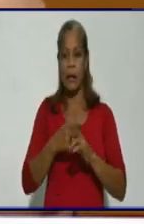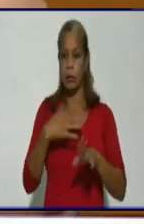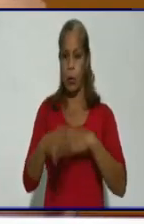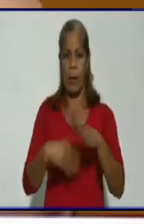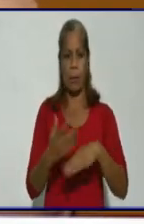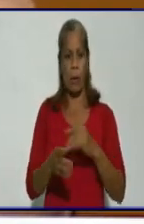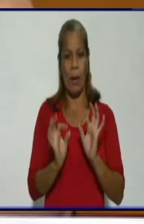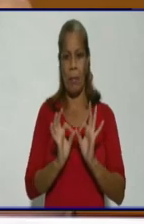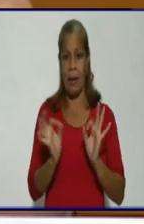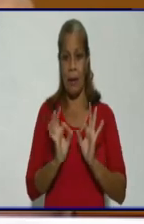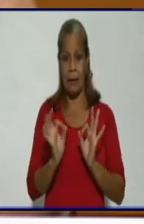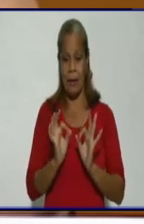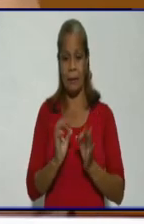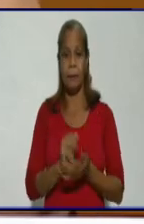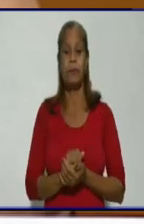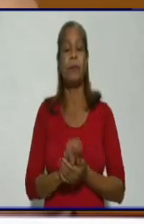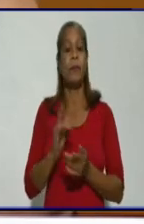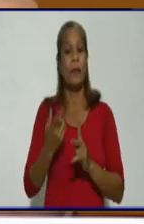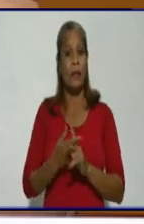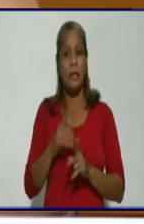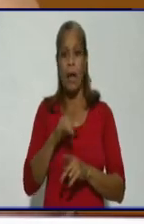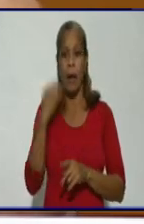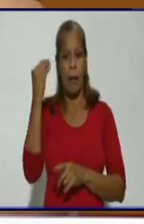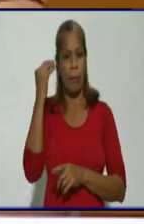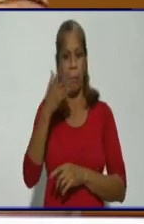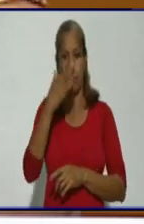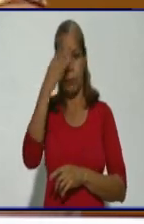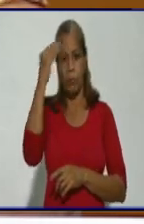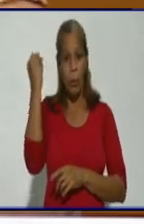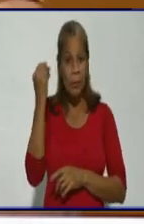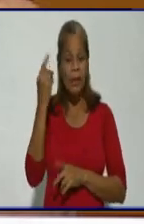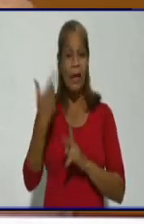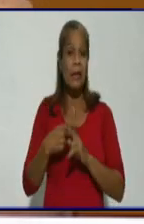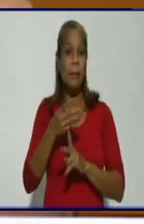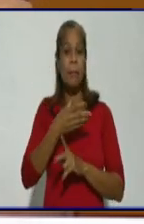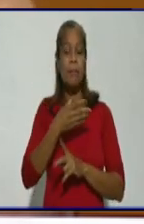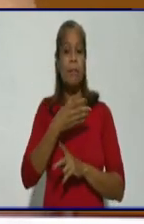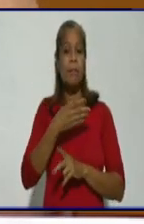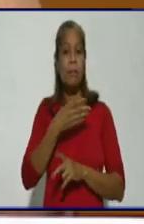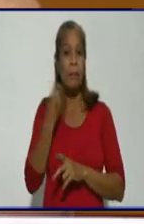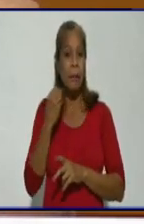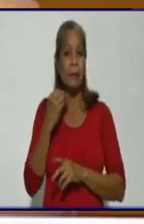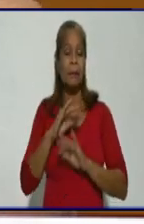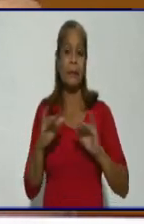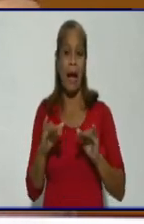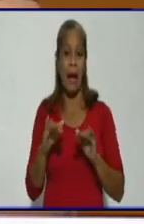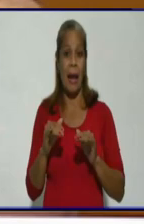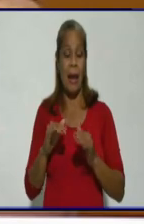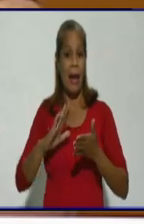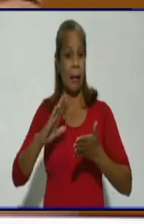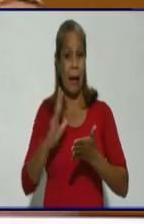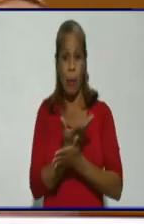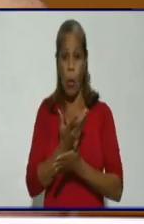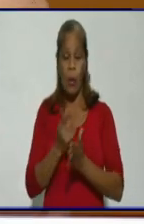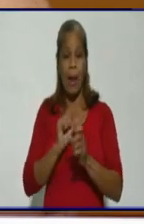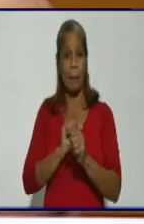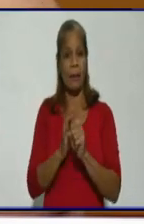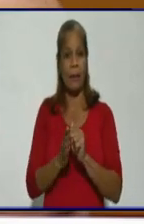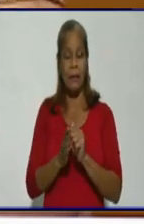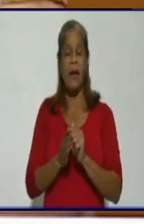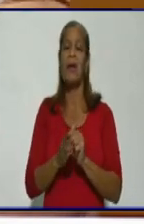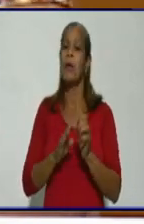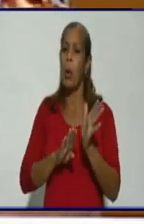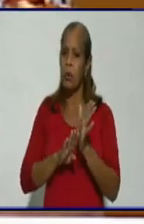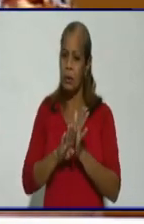resuelta, el problema resuelto y que ya se acabó la COVID, para nada, para nada. Sigue siendo un problema y